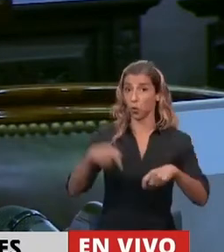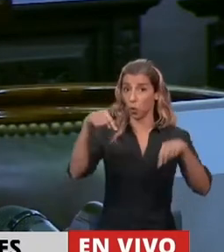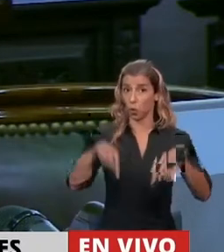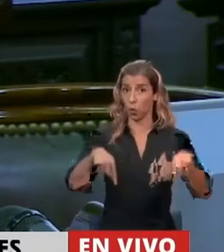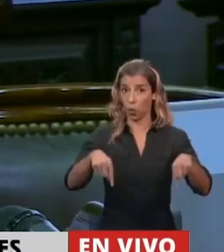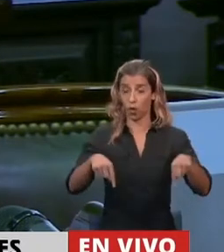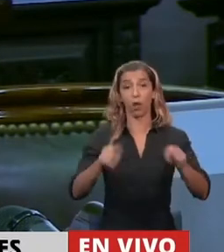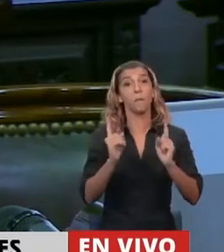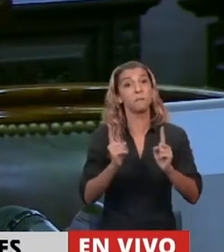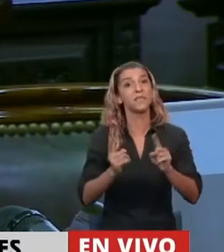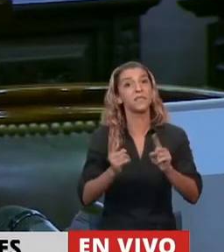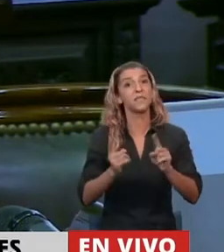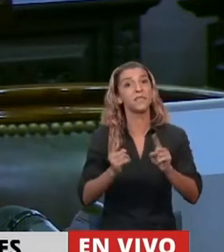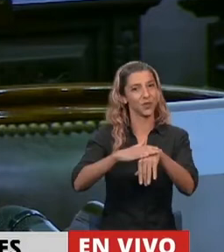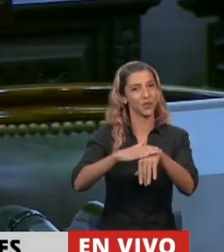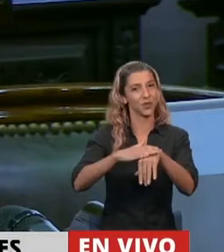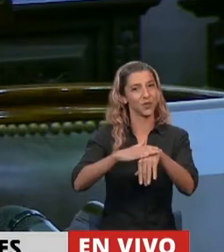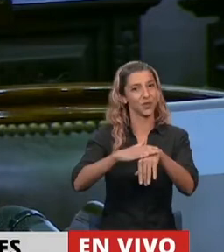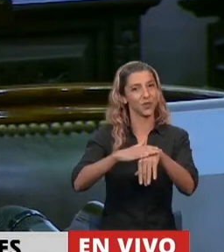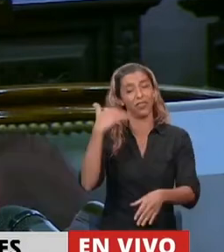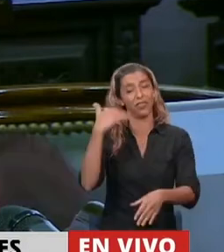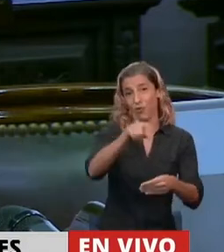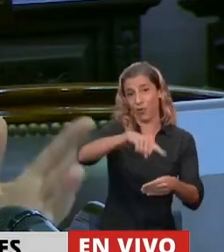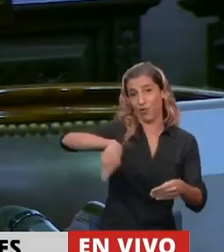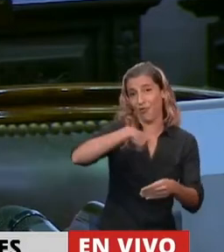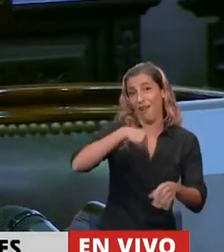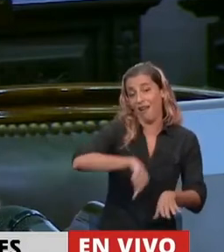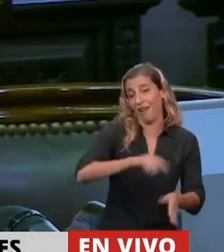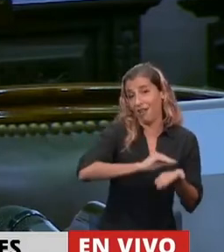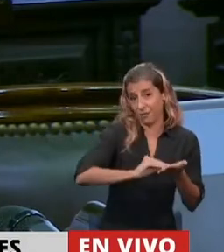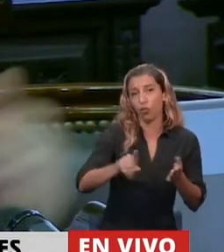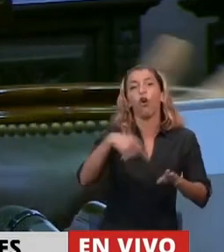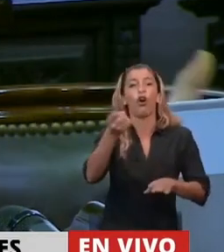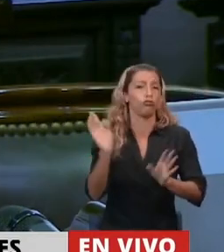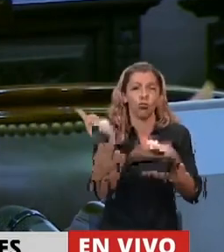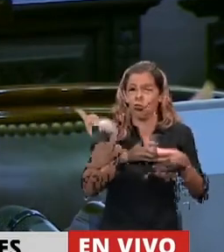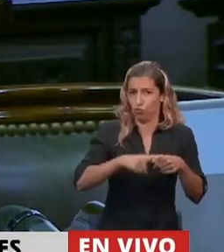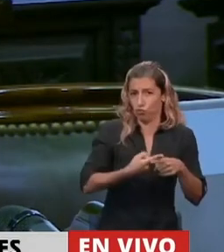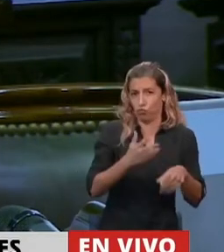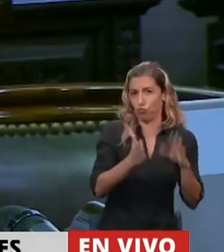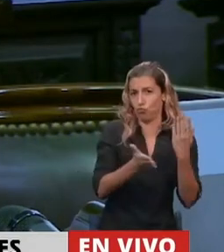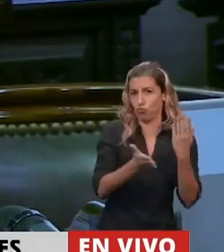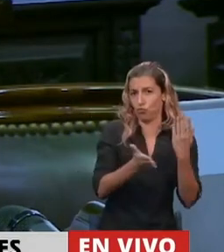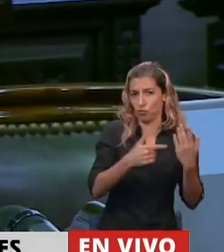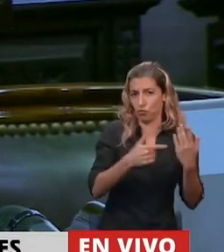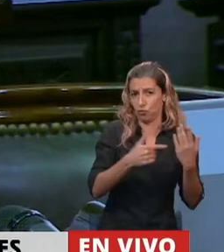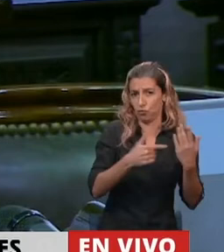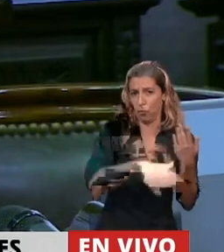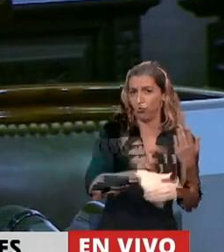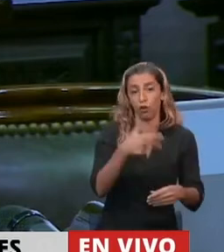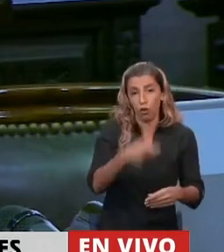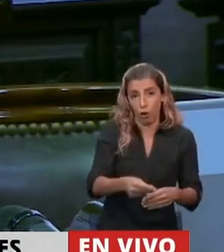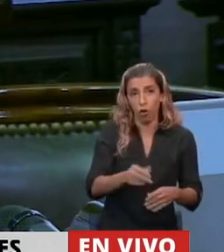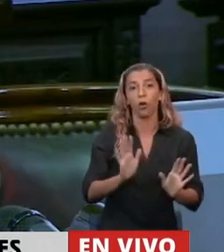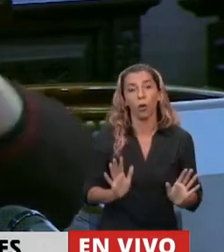usando esa facultad que le dieron diputadas y diputados, que no es nuestro caso, con el Frente Izquierda, no votamos esa potestad,